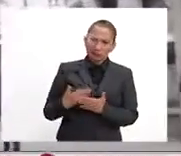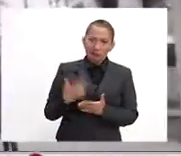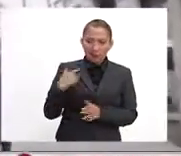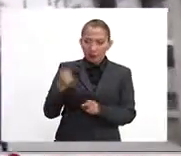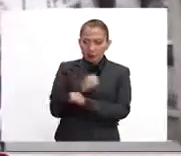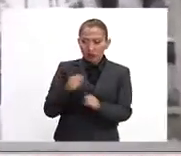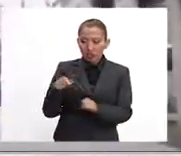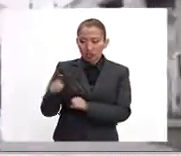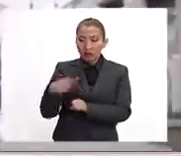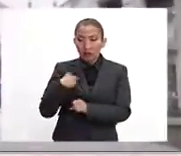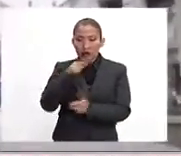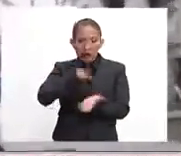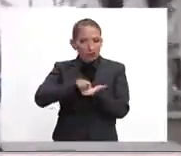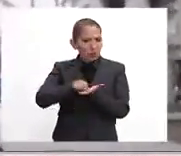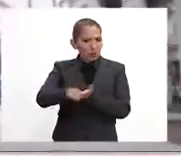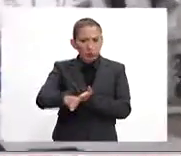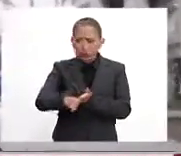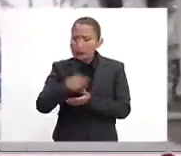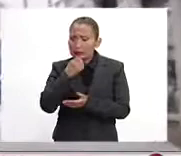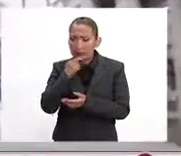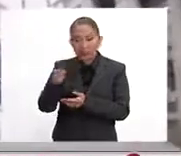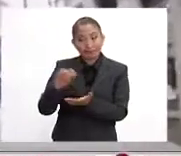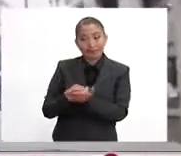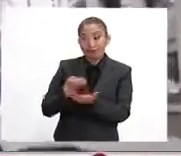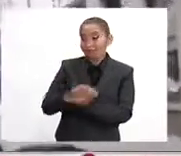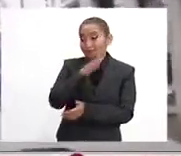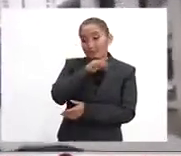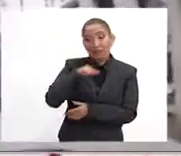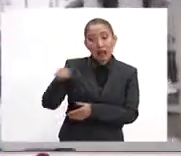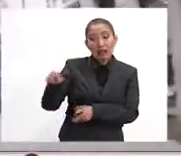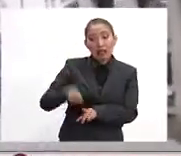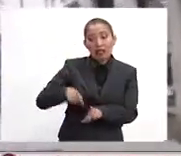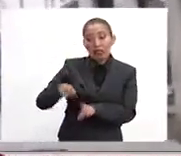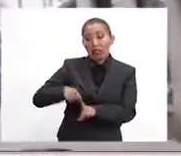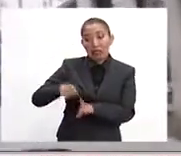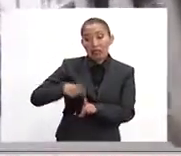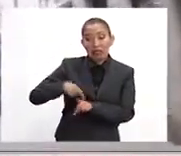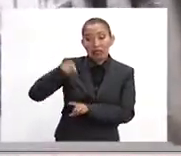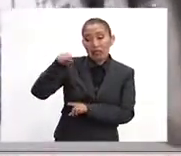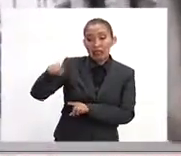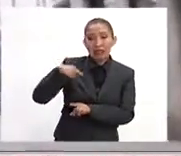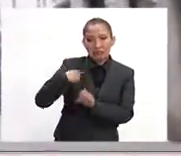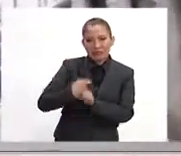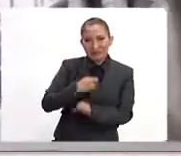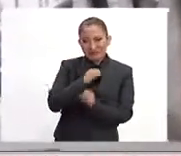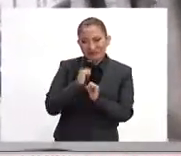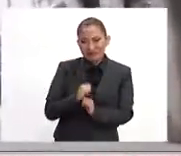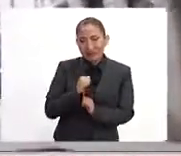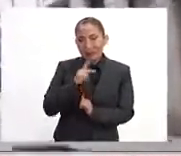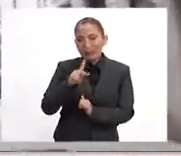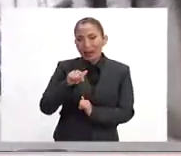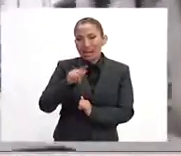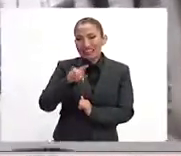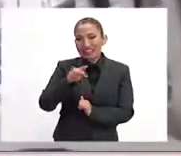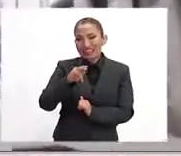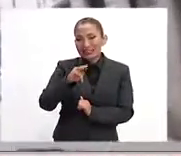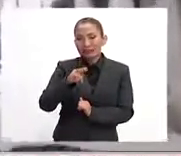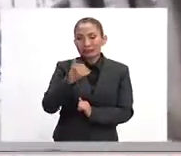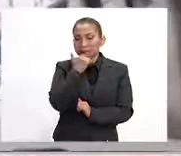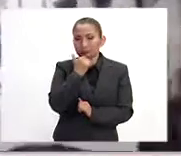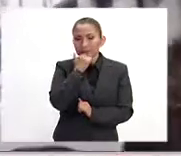atentados, envió varios tuits criticando e incluso burlándose del primer ministro de origen pakistaní, perdón,